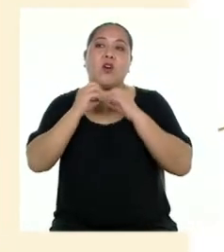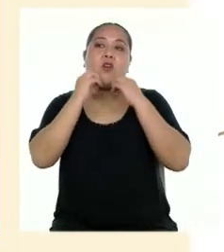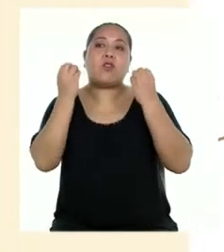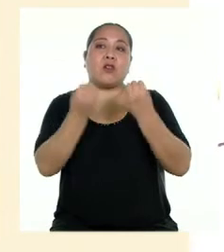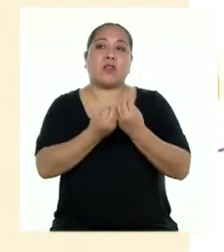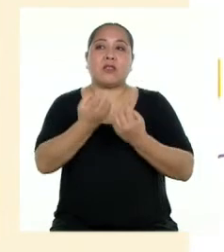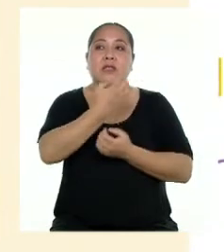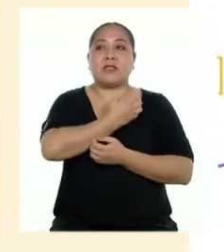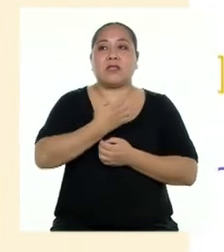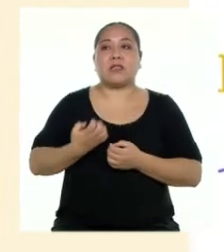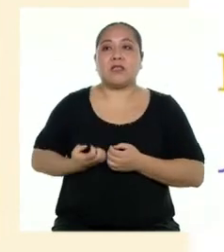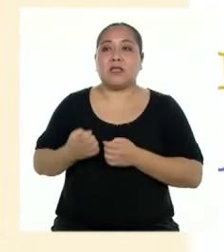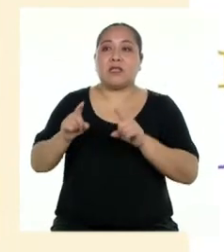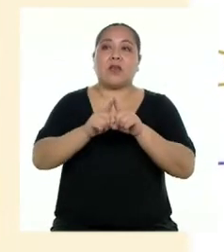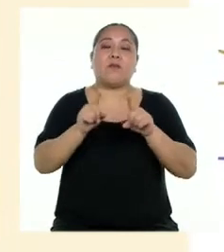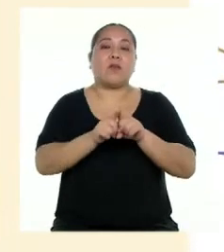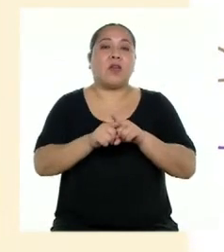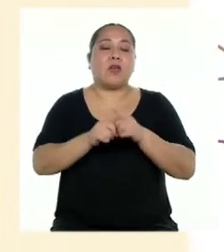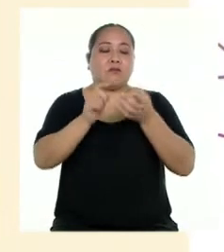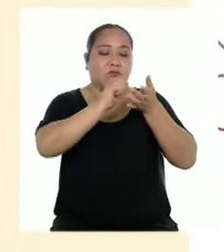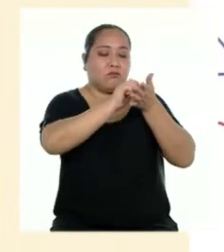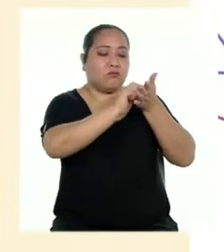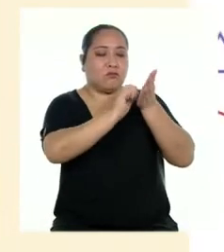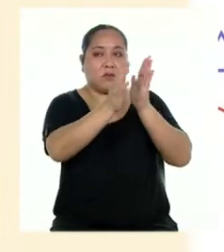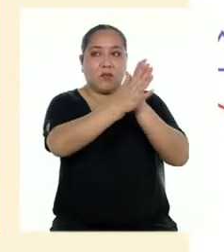Estado y artículos periodísticos.